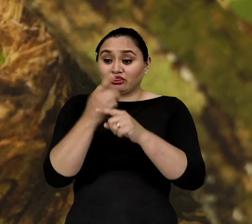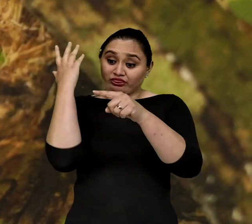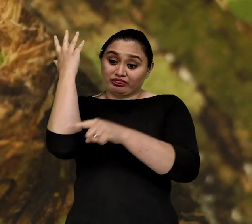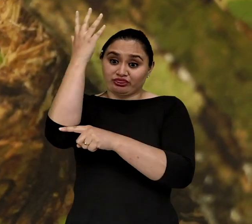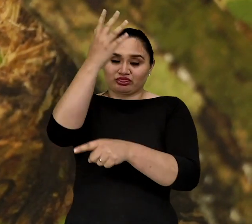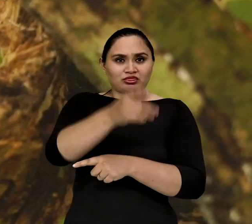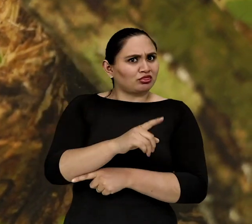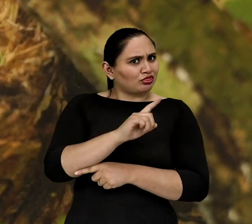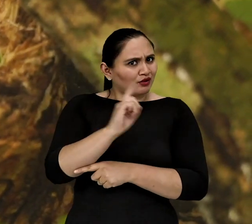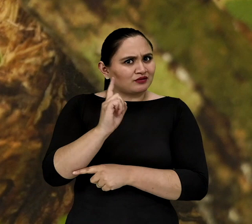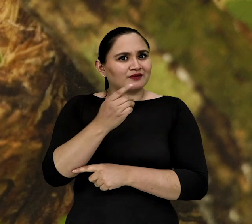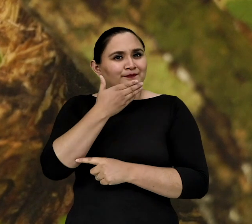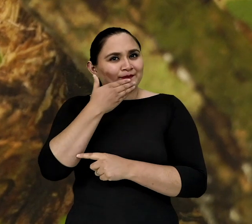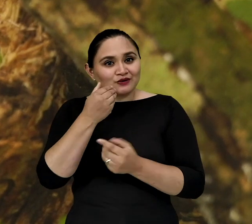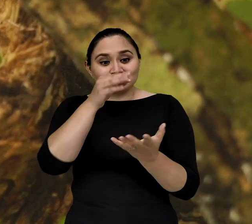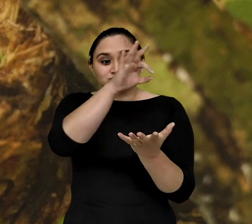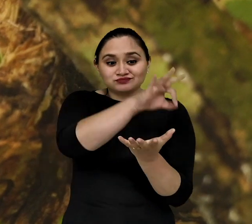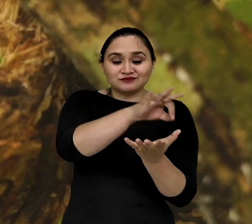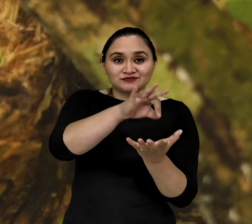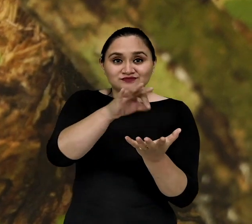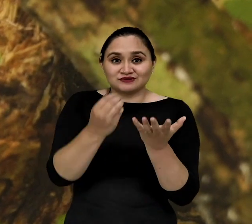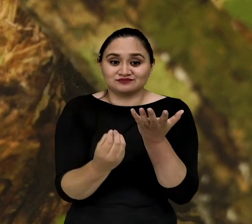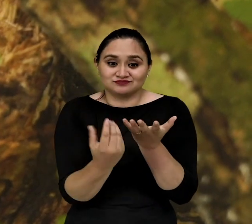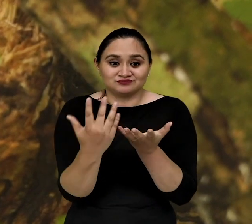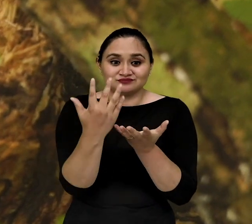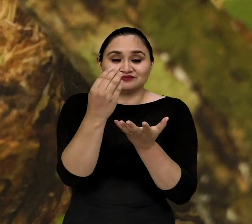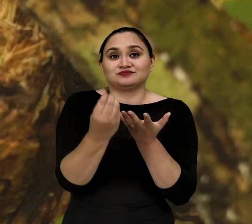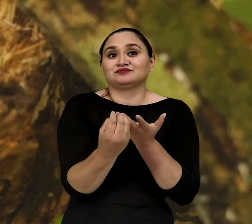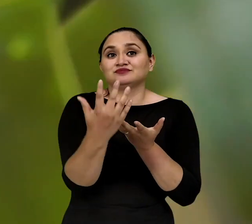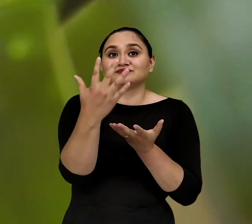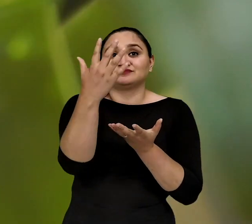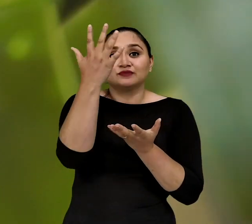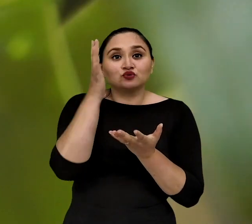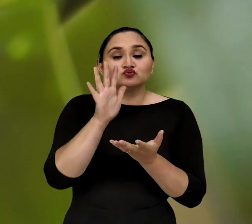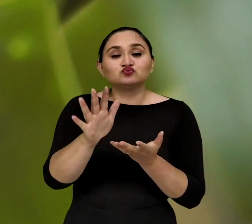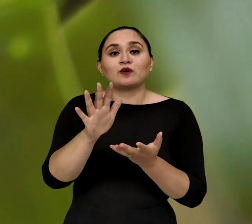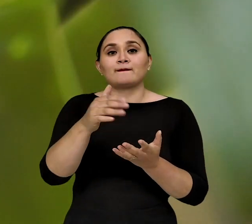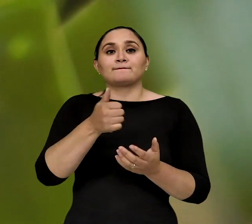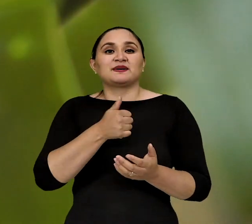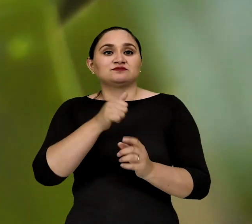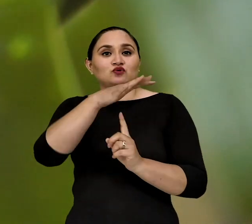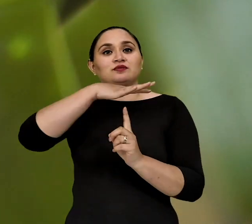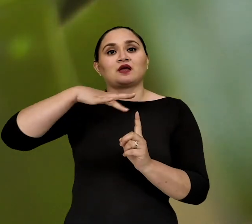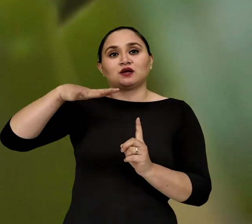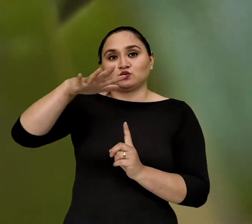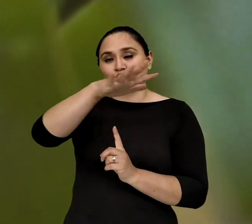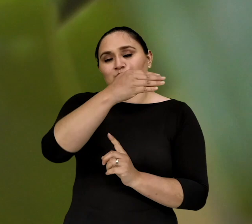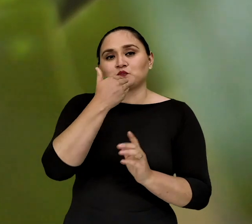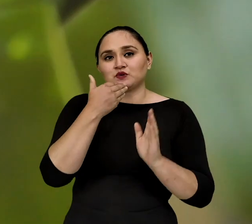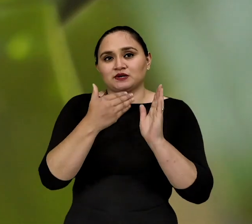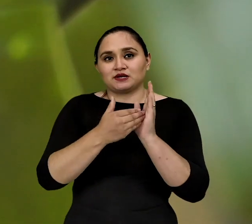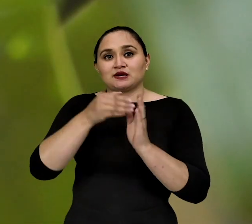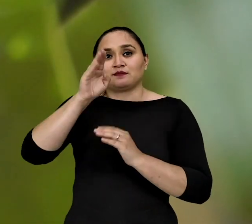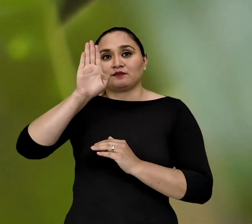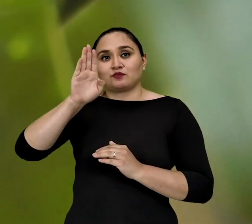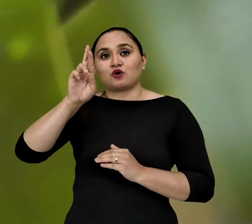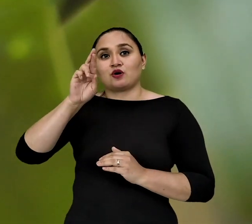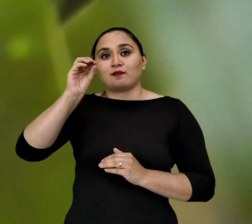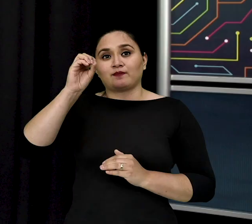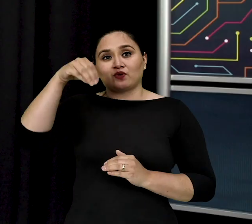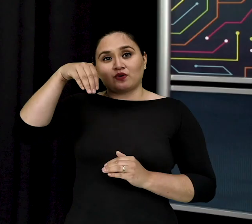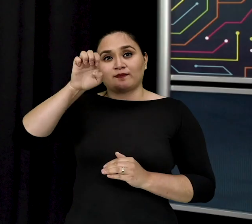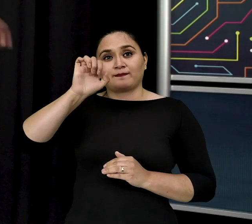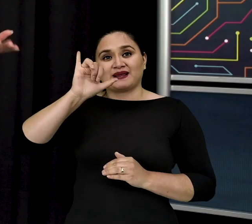lugar de eso podemos plantar plantas nativas Una de estas puede ser las bromelias por ejemplo Las ranas